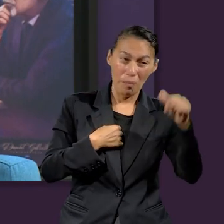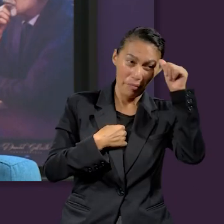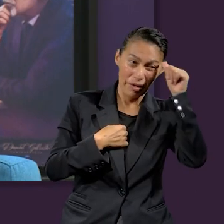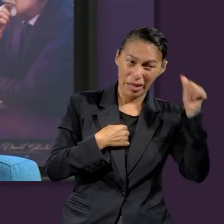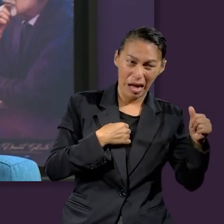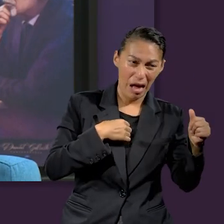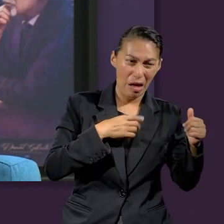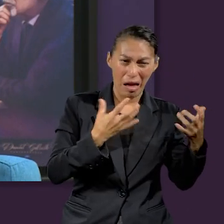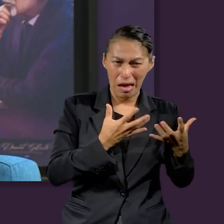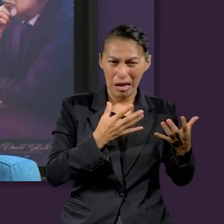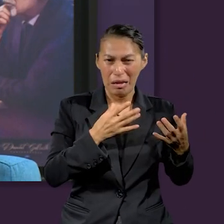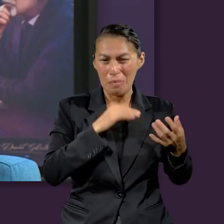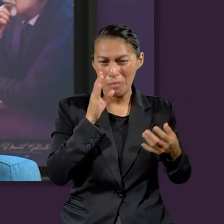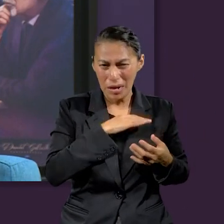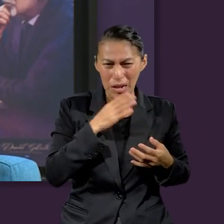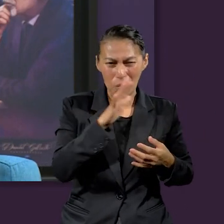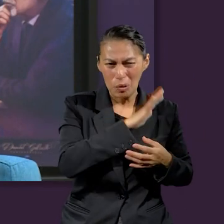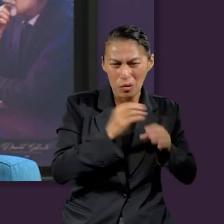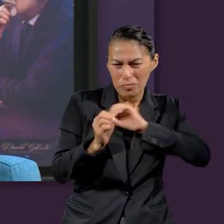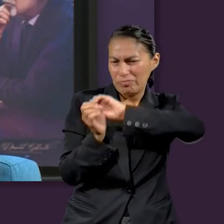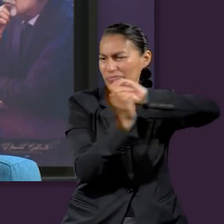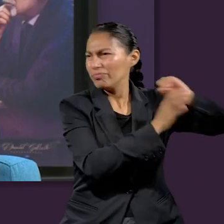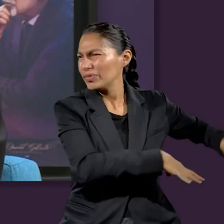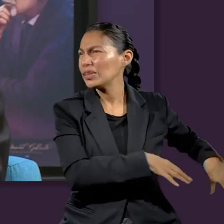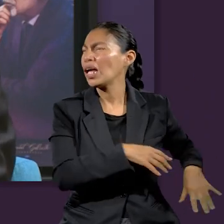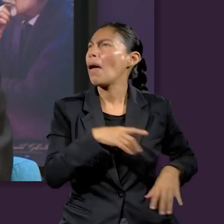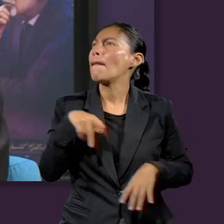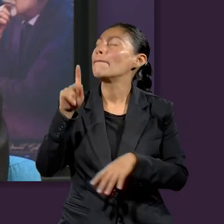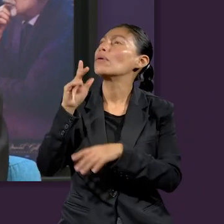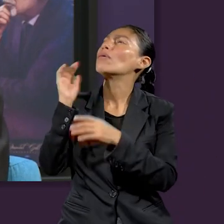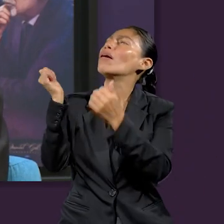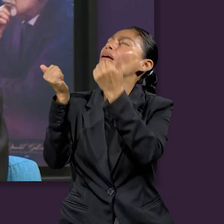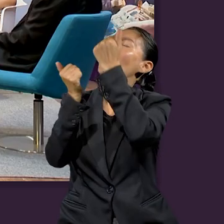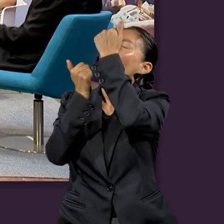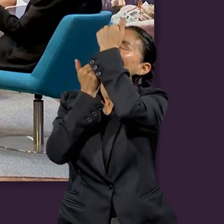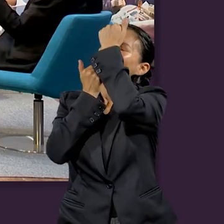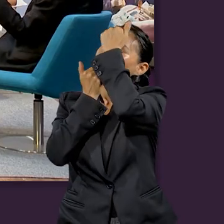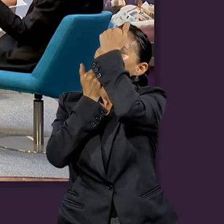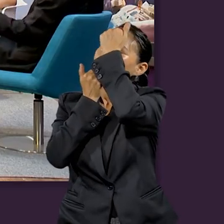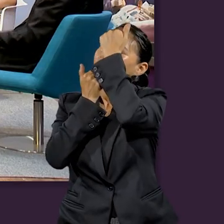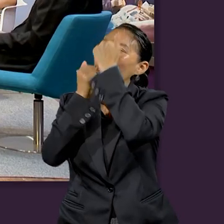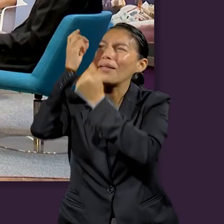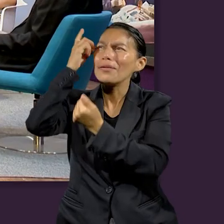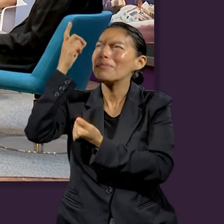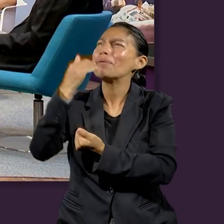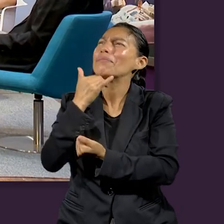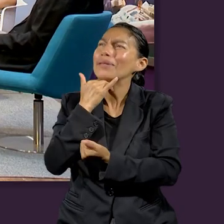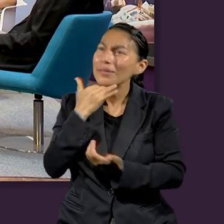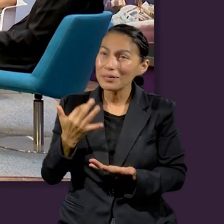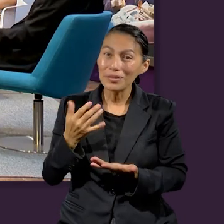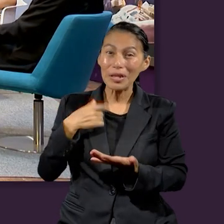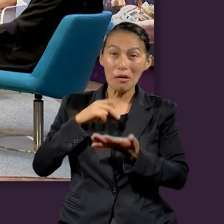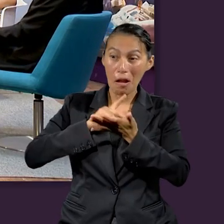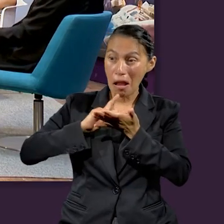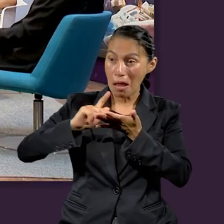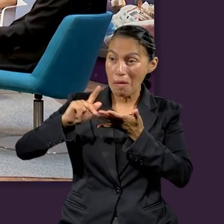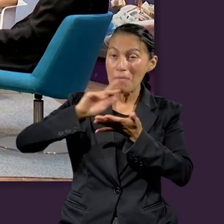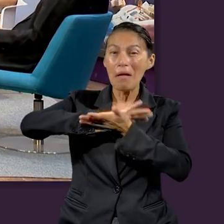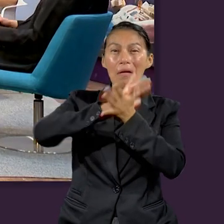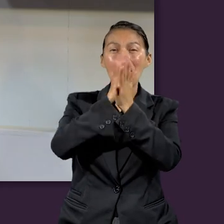bien librado. Cuando llegue el día de la expiación, borrón y cuenta nueva. Vivir para siempre. Muy bien. Qué rico, ¿no?